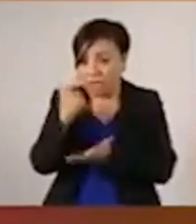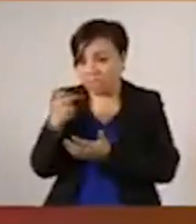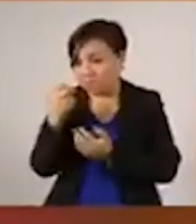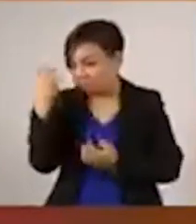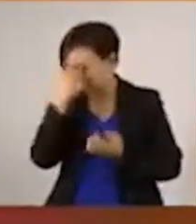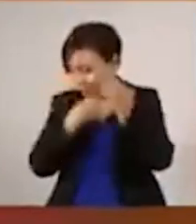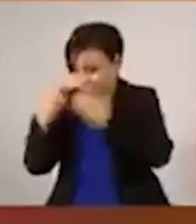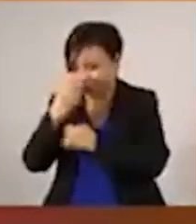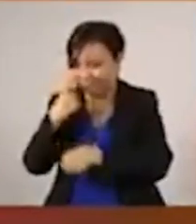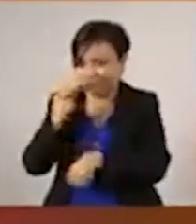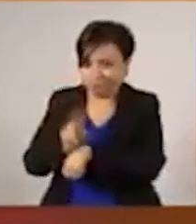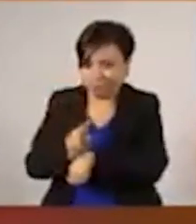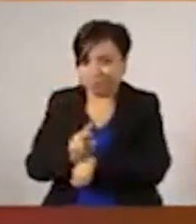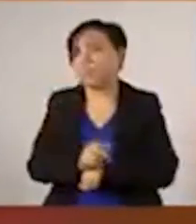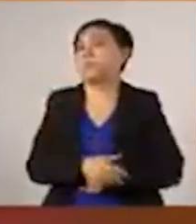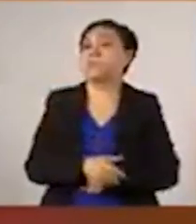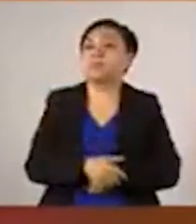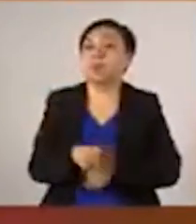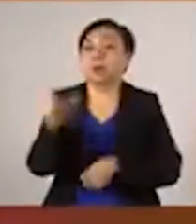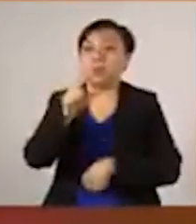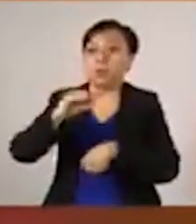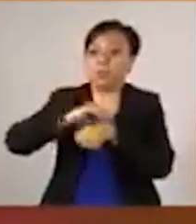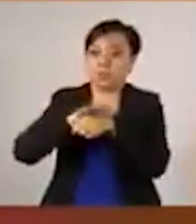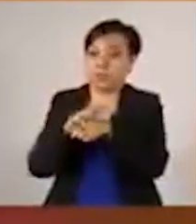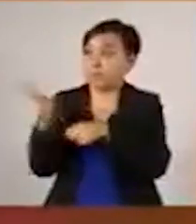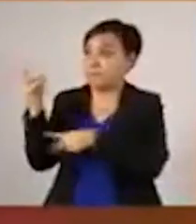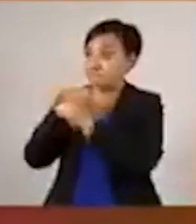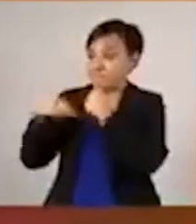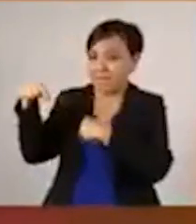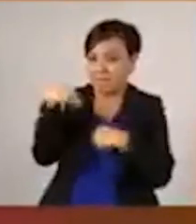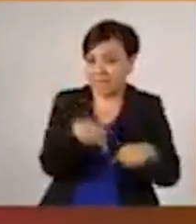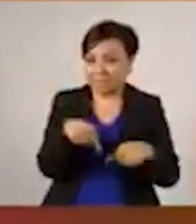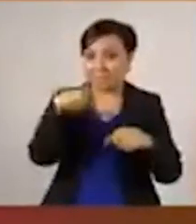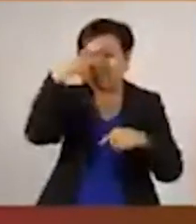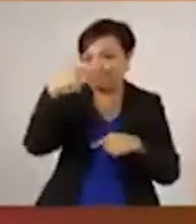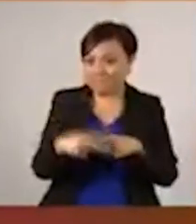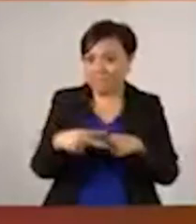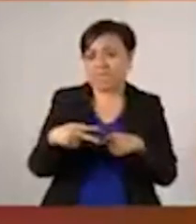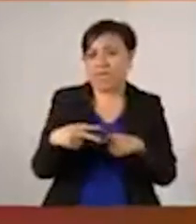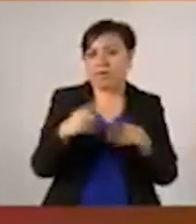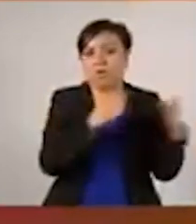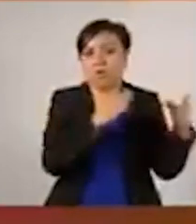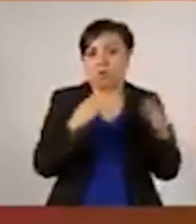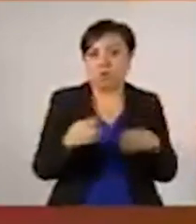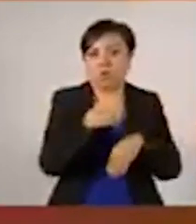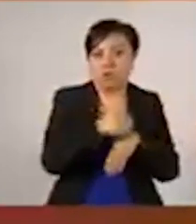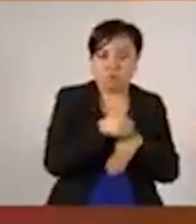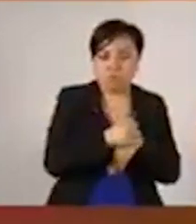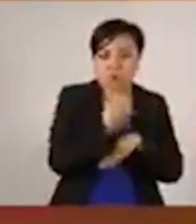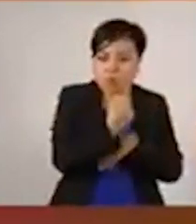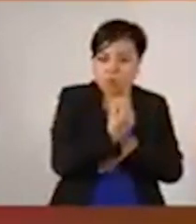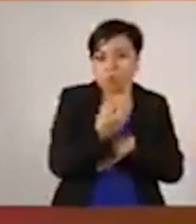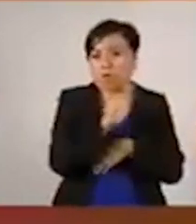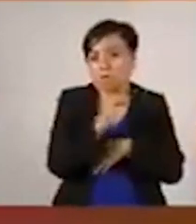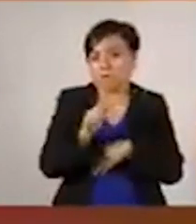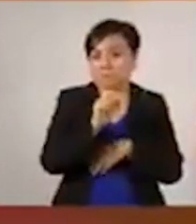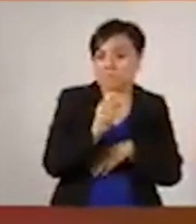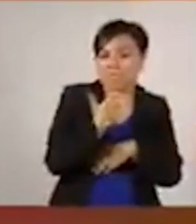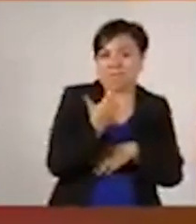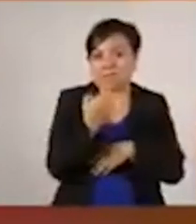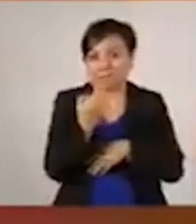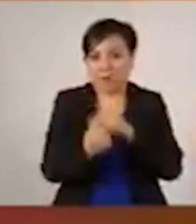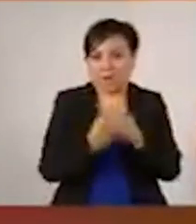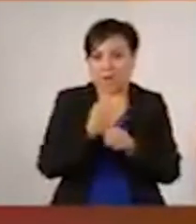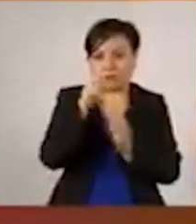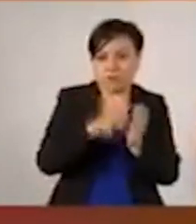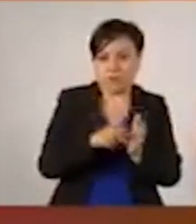La llegada del virus a México en la fase uno, la noche del 27 de febrero del 2020, se confirmó el primer caso de COVID